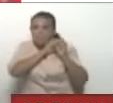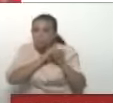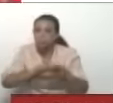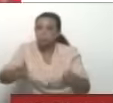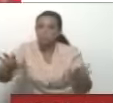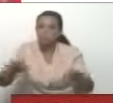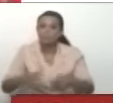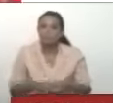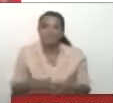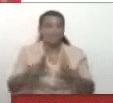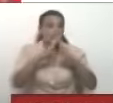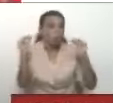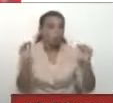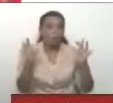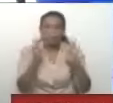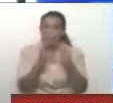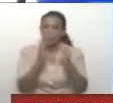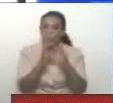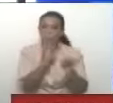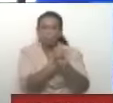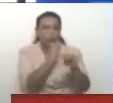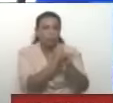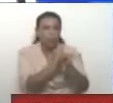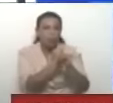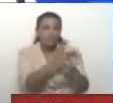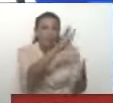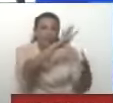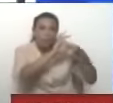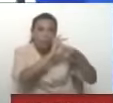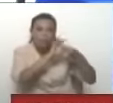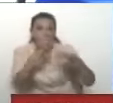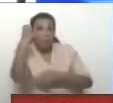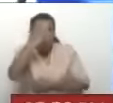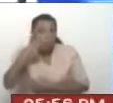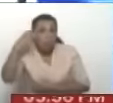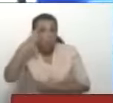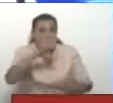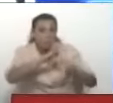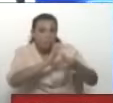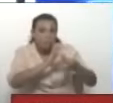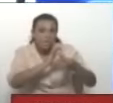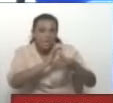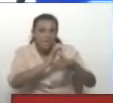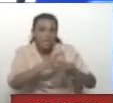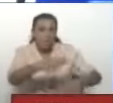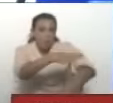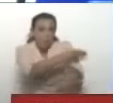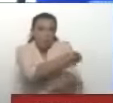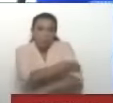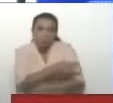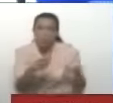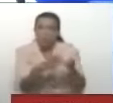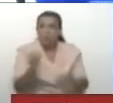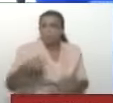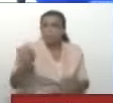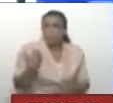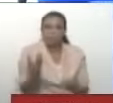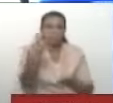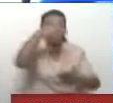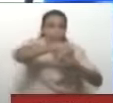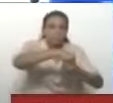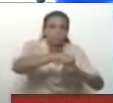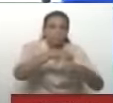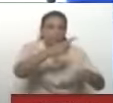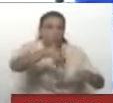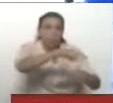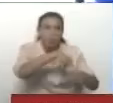portales. Articulados a Estados Unidos. A Europa. Y a la ultraderecha venezolana. Yo los tengo aquí, mira.